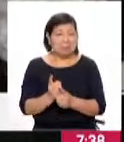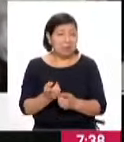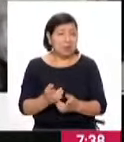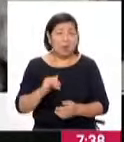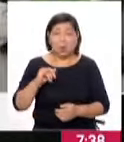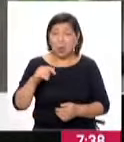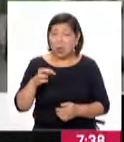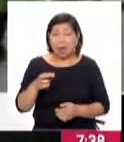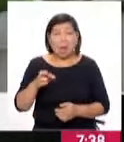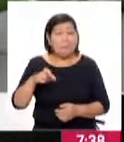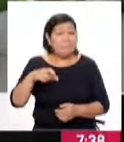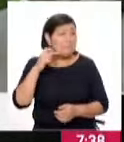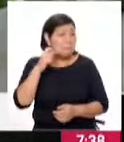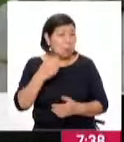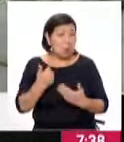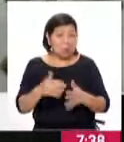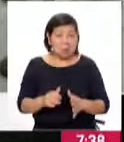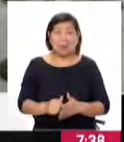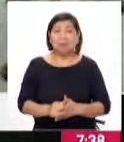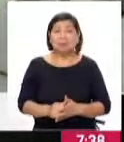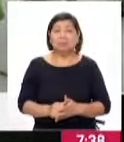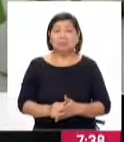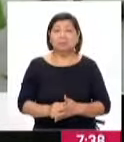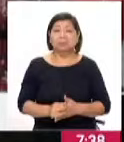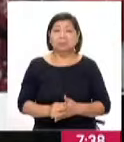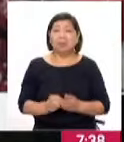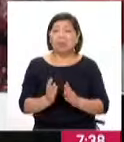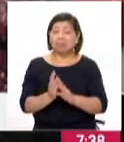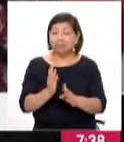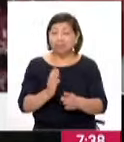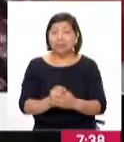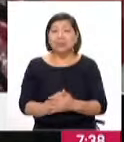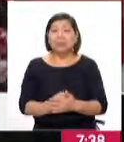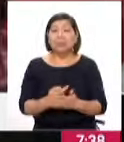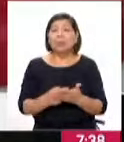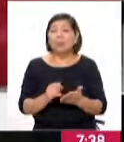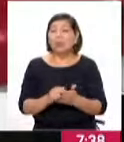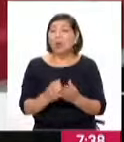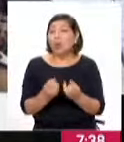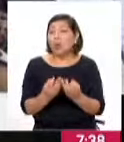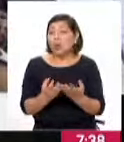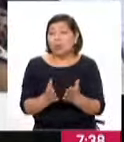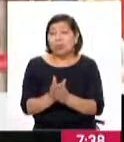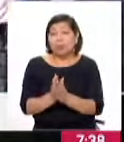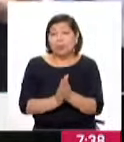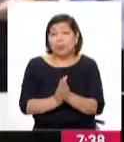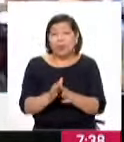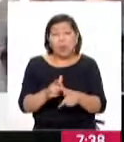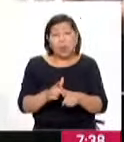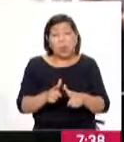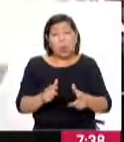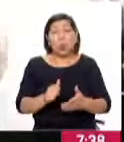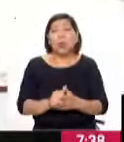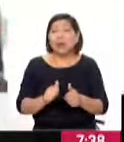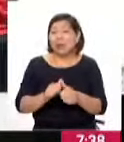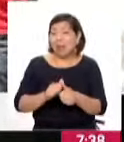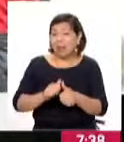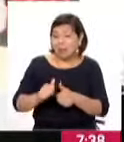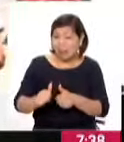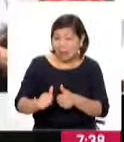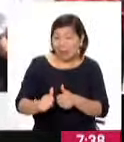Juliaca y Puno, que ha estado saturado justamente porque muchos beneficiarios de las zonas alejadas